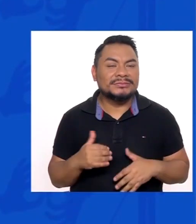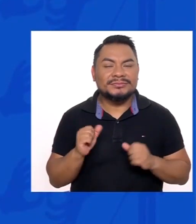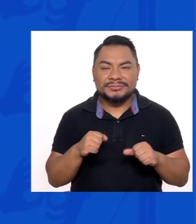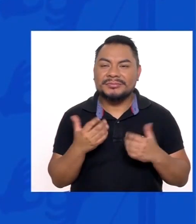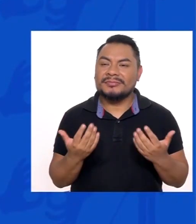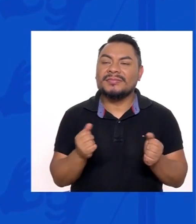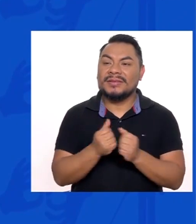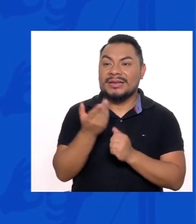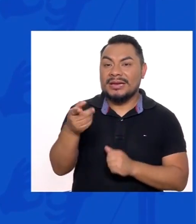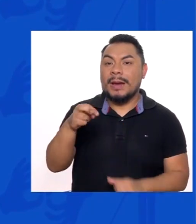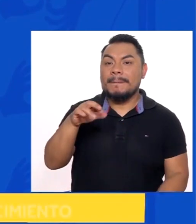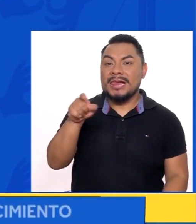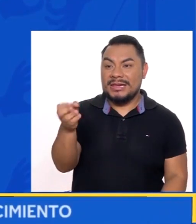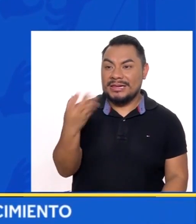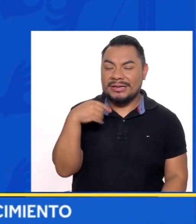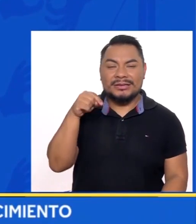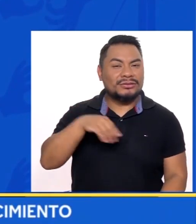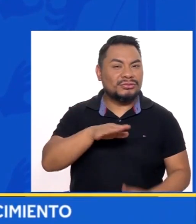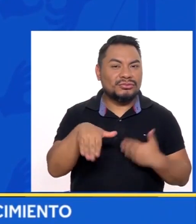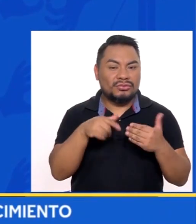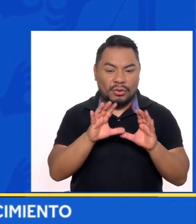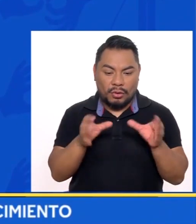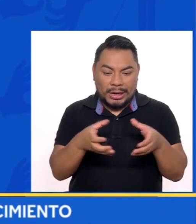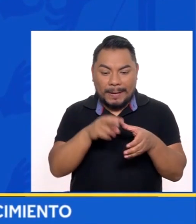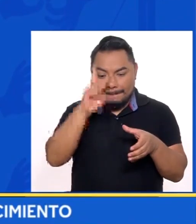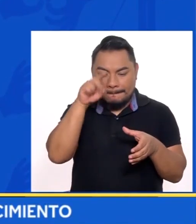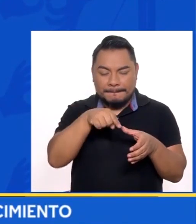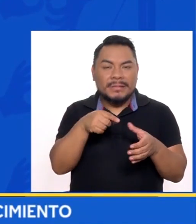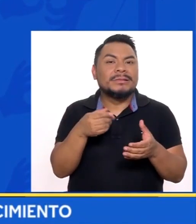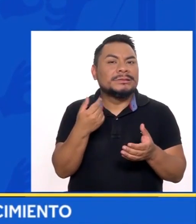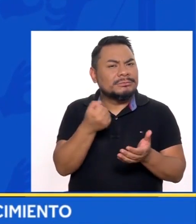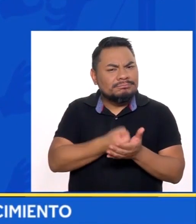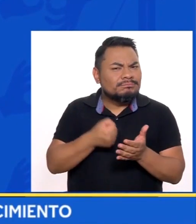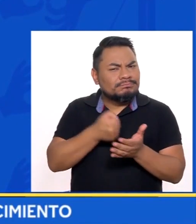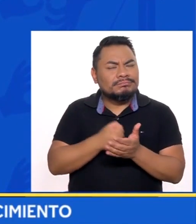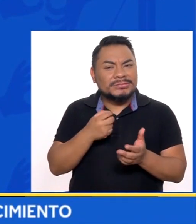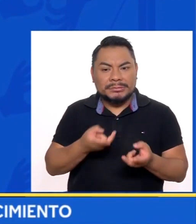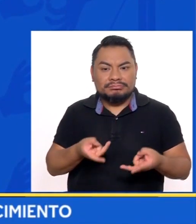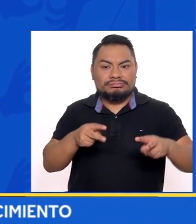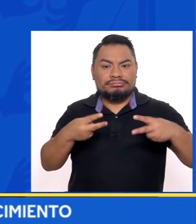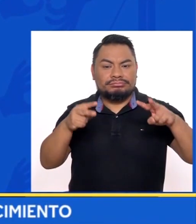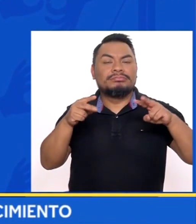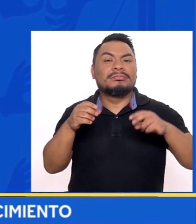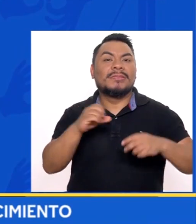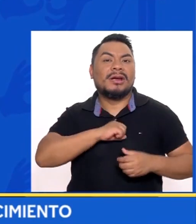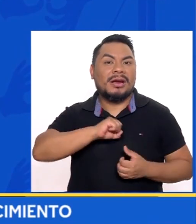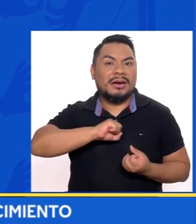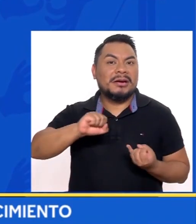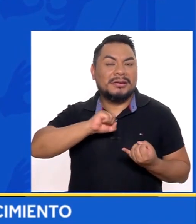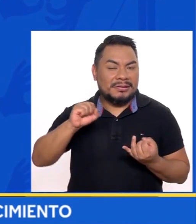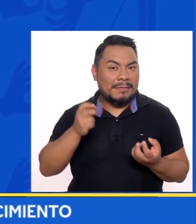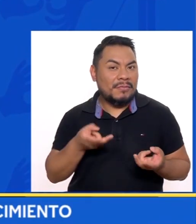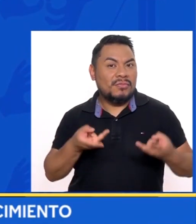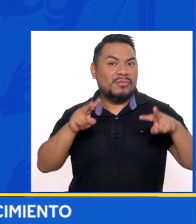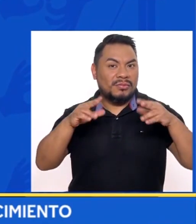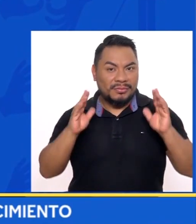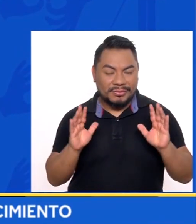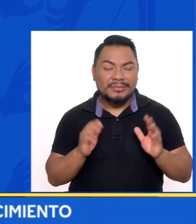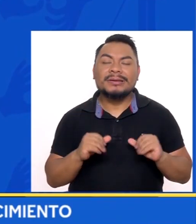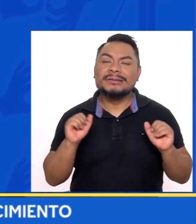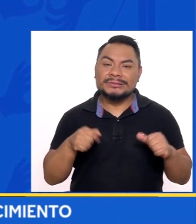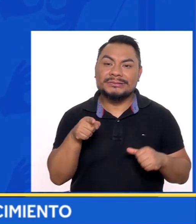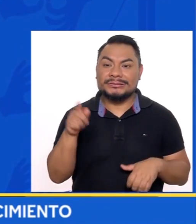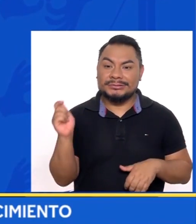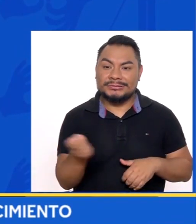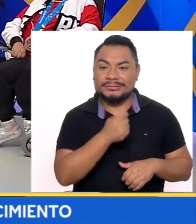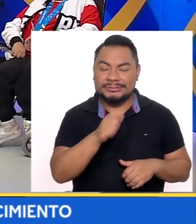compañeros Como dice Pilar Todo el team Perú Veo que ha duplicado Un poco más todavía La cifra de medallas Y creo que